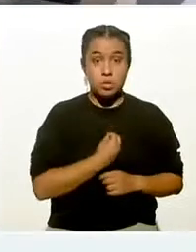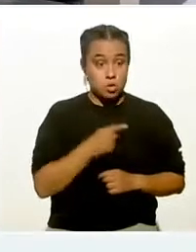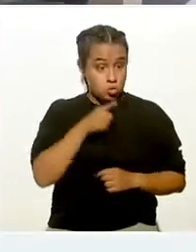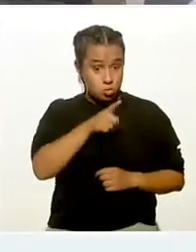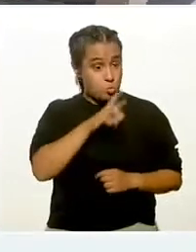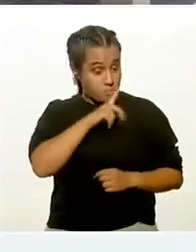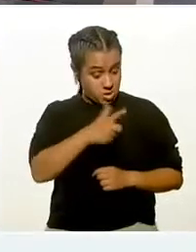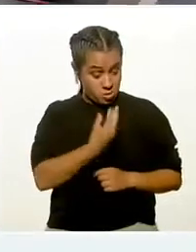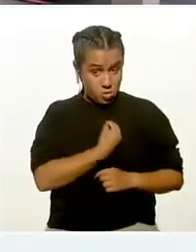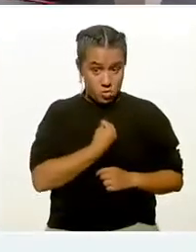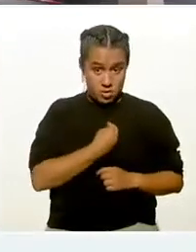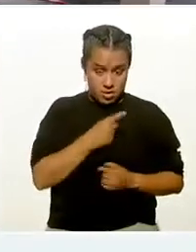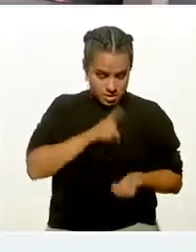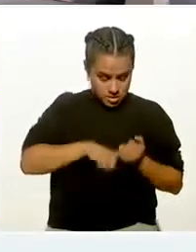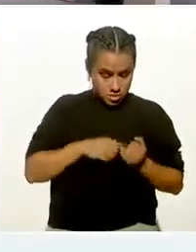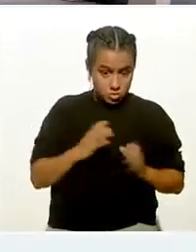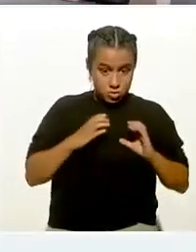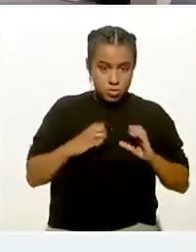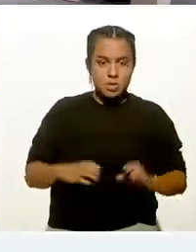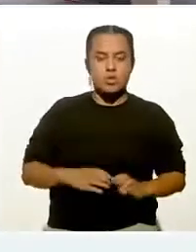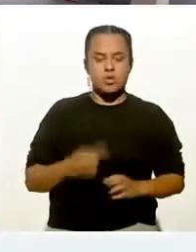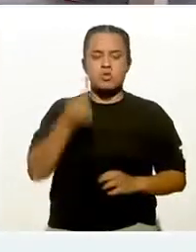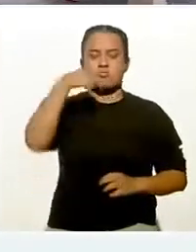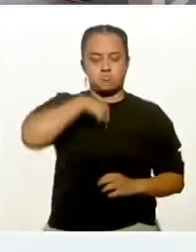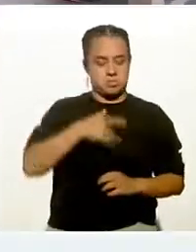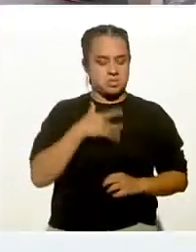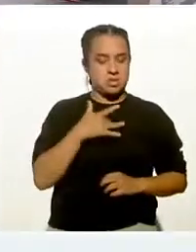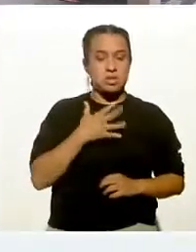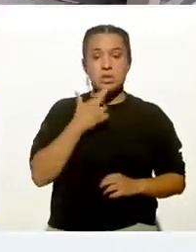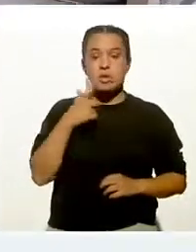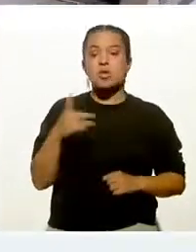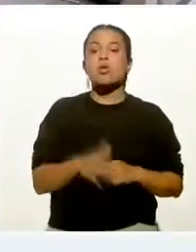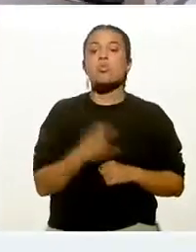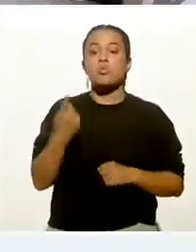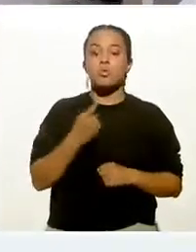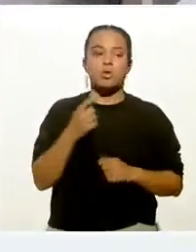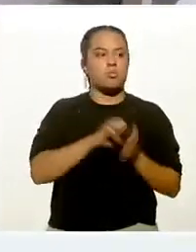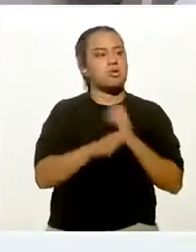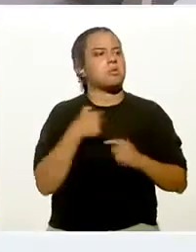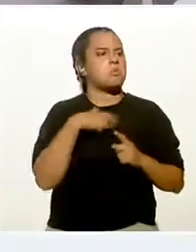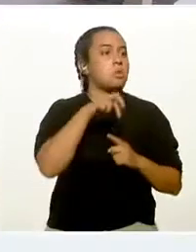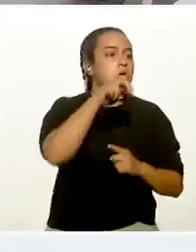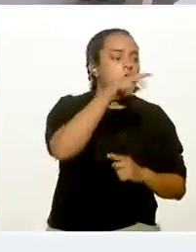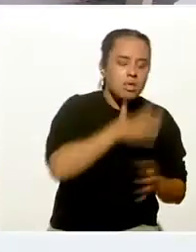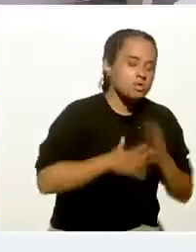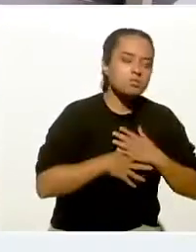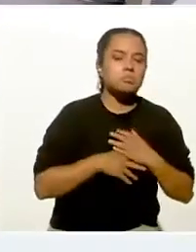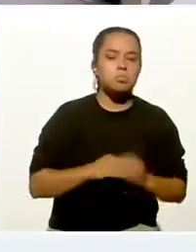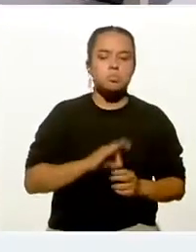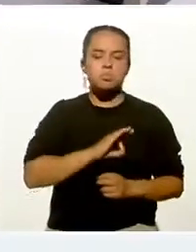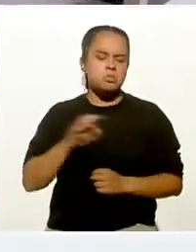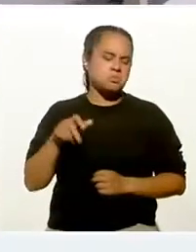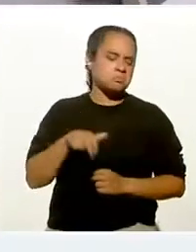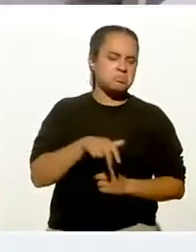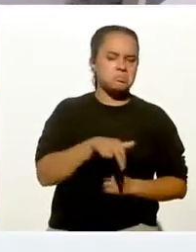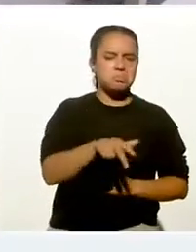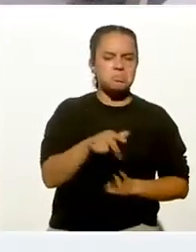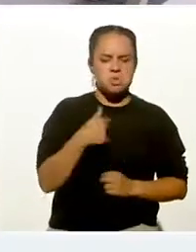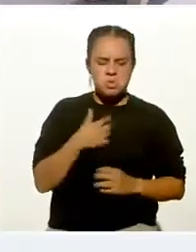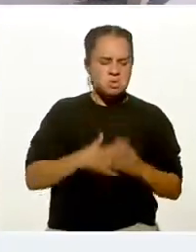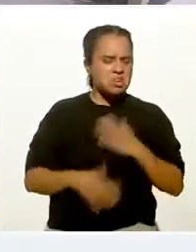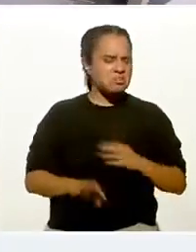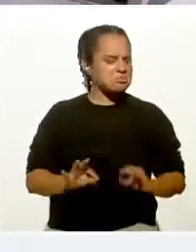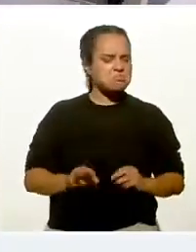física yo tenga, pues mejor me voy a sentir porque no me voy a cansar al subir las escaleras, voy a poder caminar sin fatigarme,